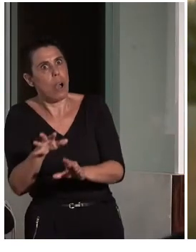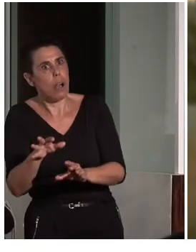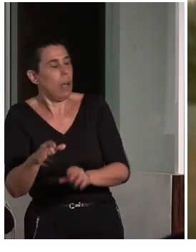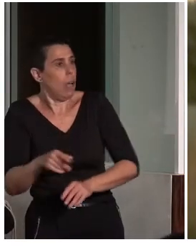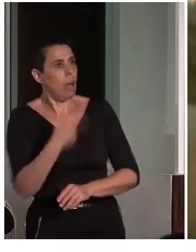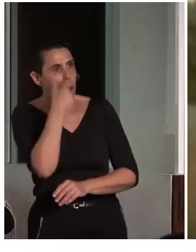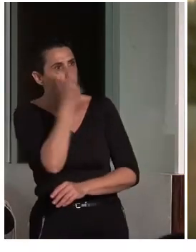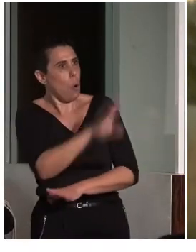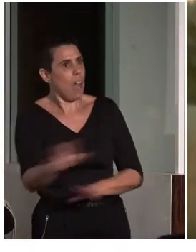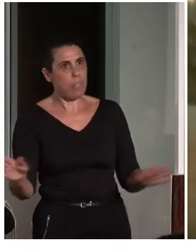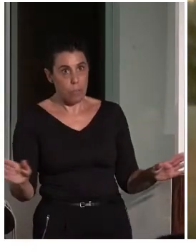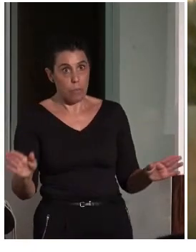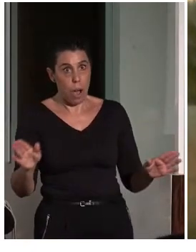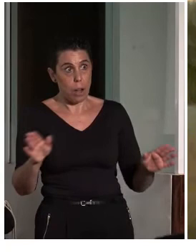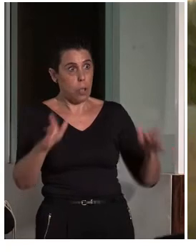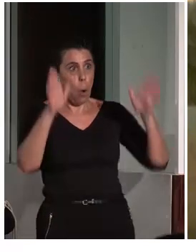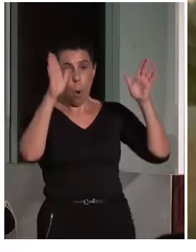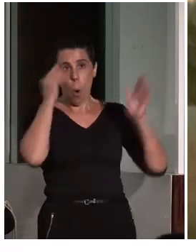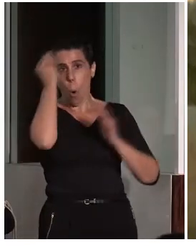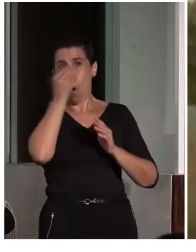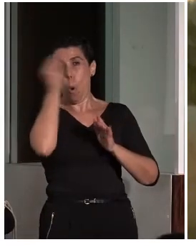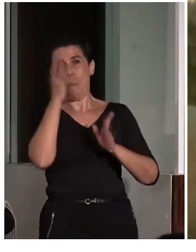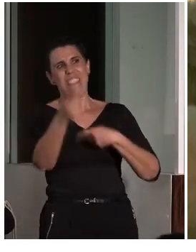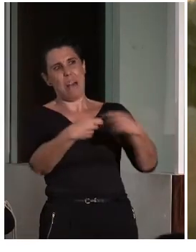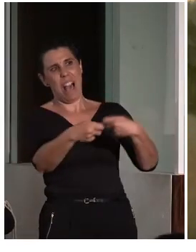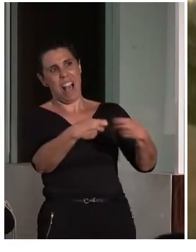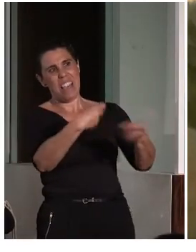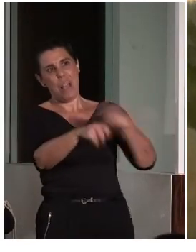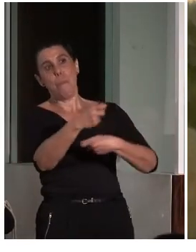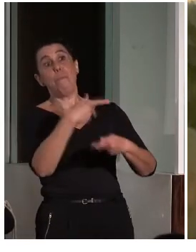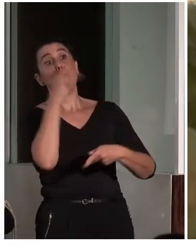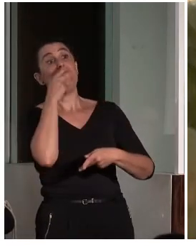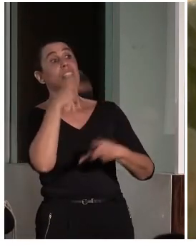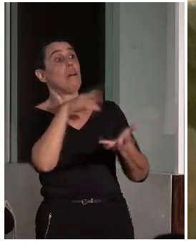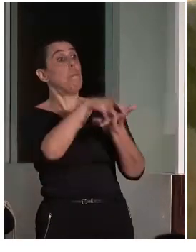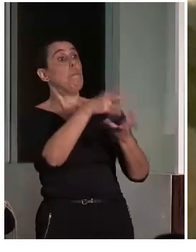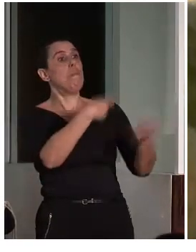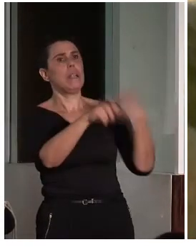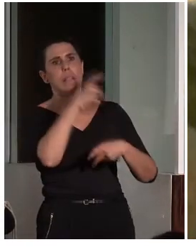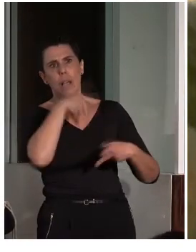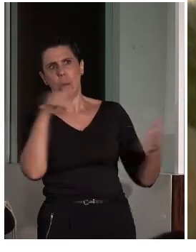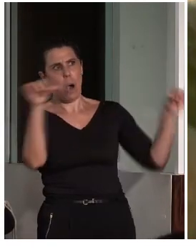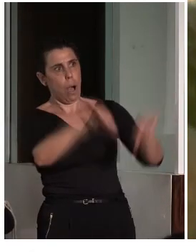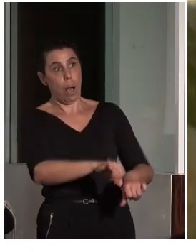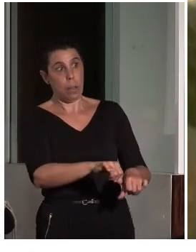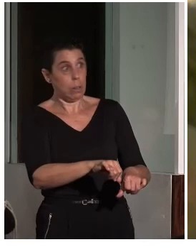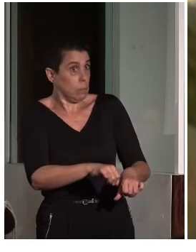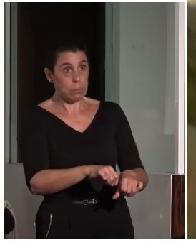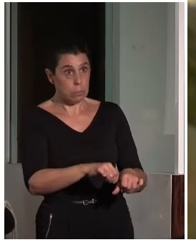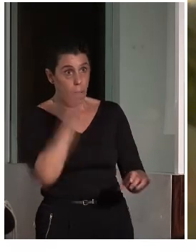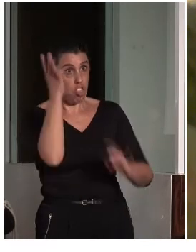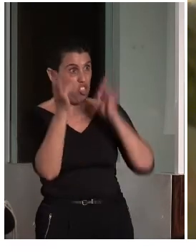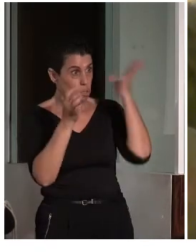que se iban a arruinar, recordáis que se iban a arruinar los comercios, por tener que habilitar zonas específicas para fumadores. Una chorrada total.